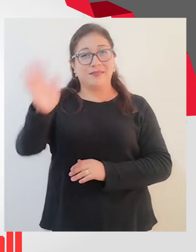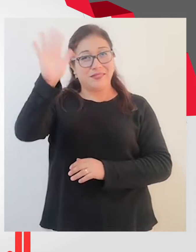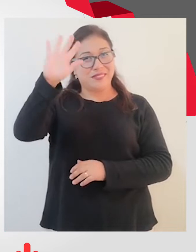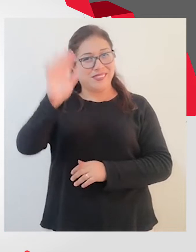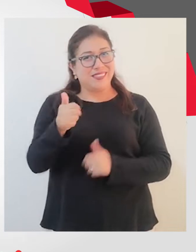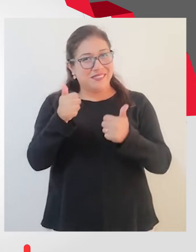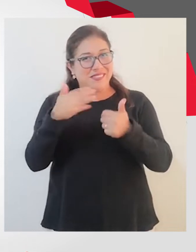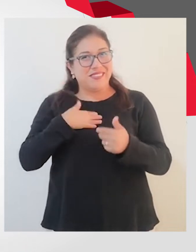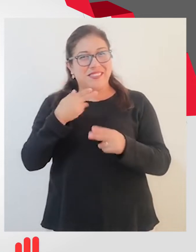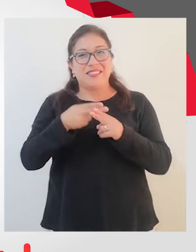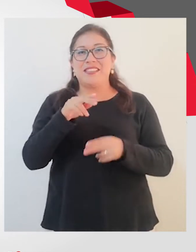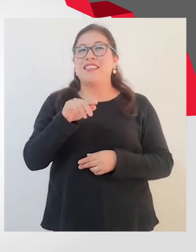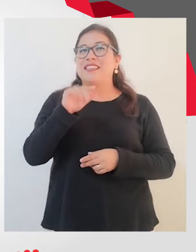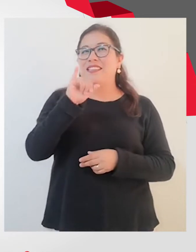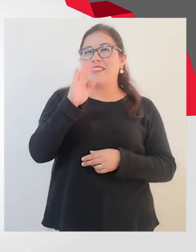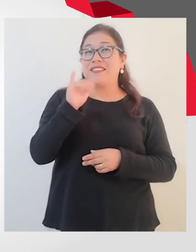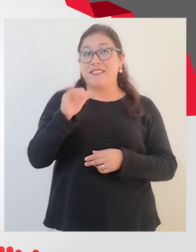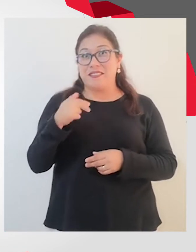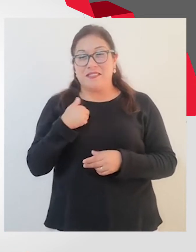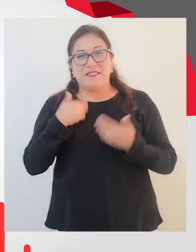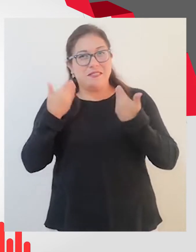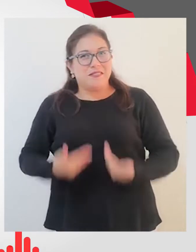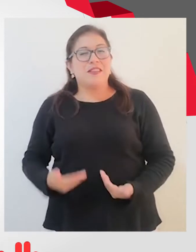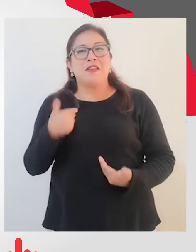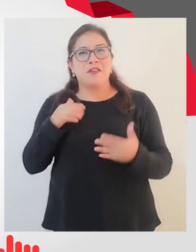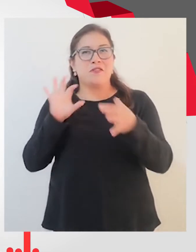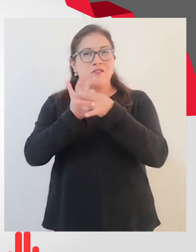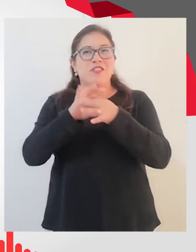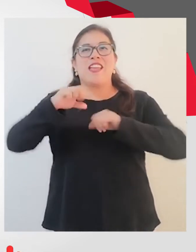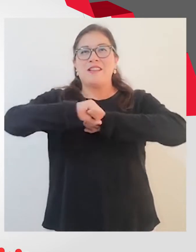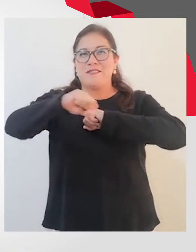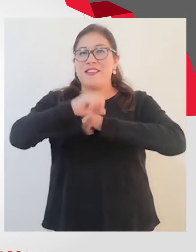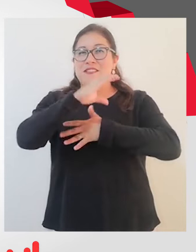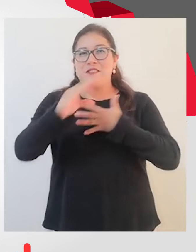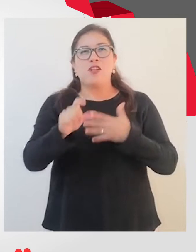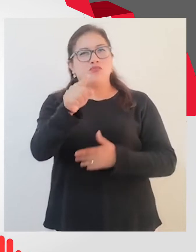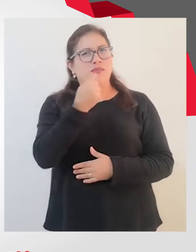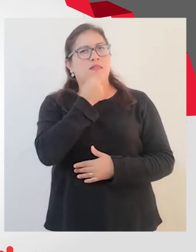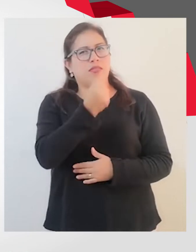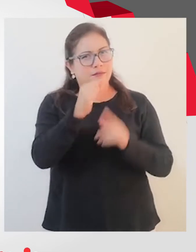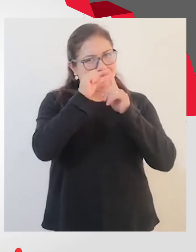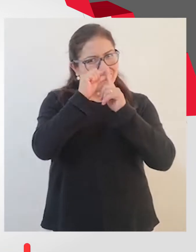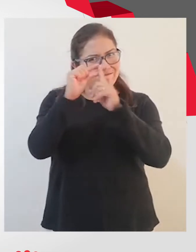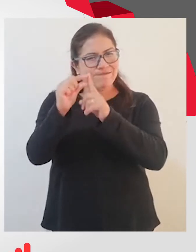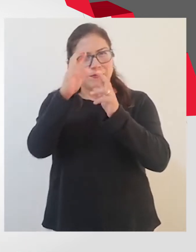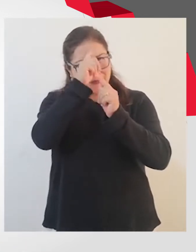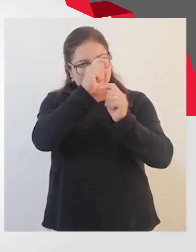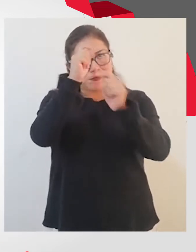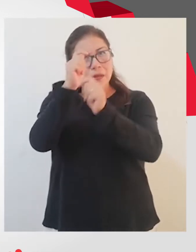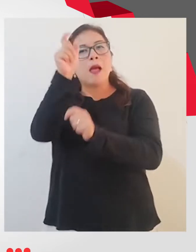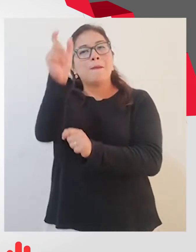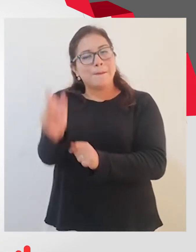Hola, ¿qué tal? Les saluda su amiga y mi Gutiérrez y les cuento que ya me uní a la campaña del Conadis. Dígalo con respeto,